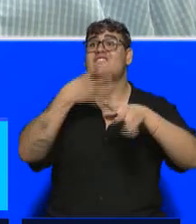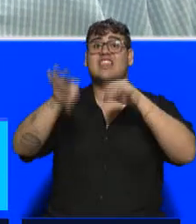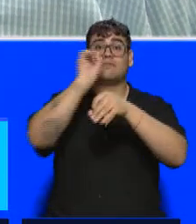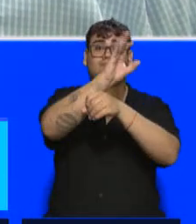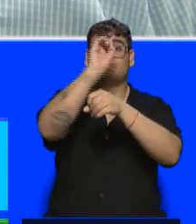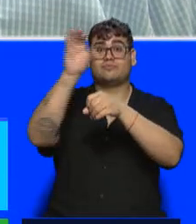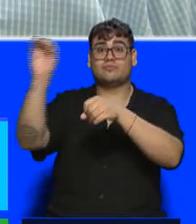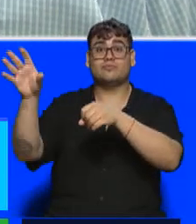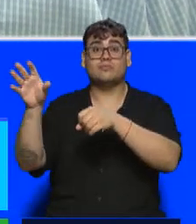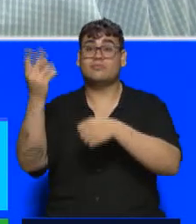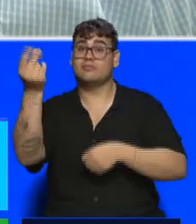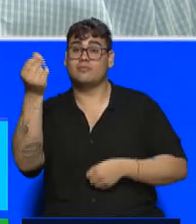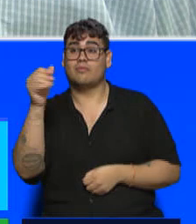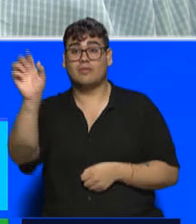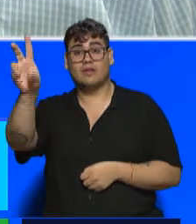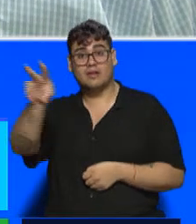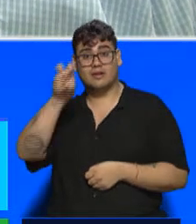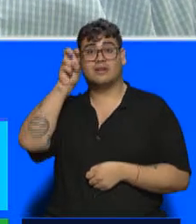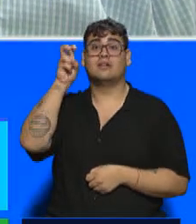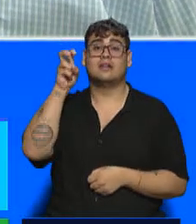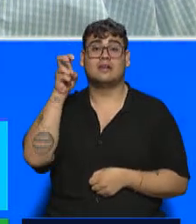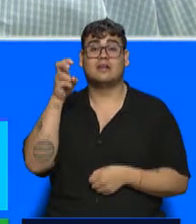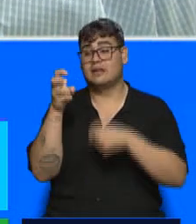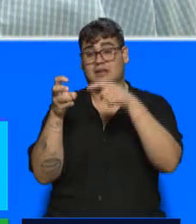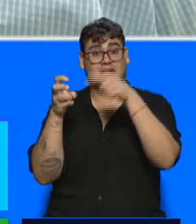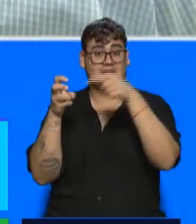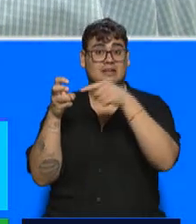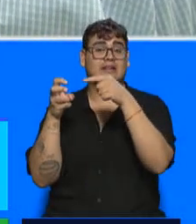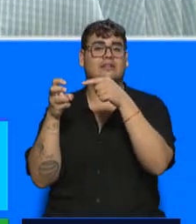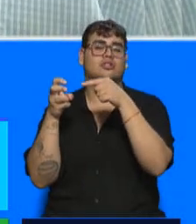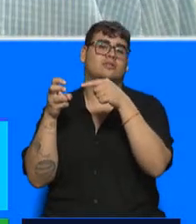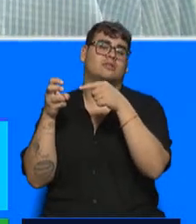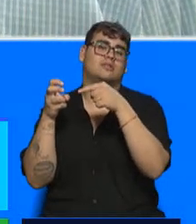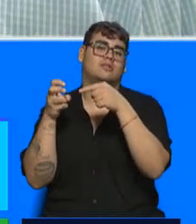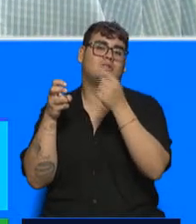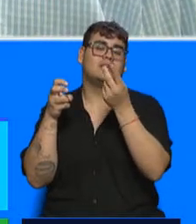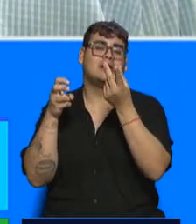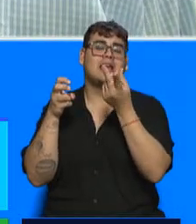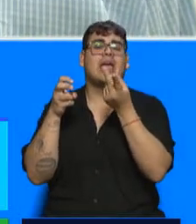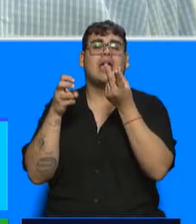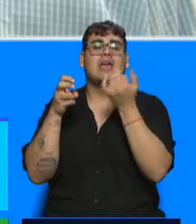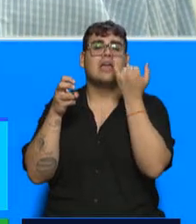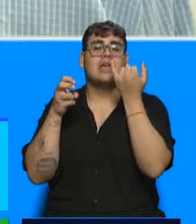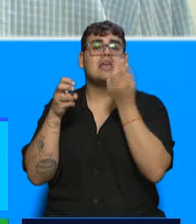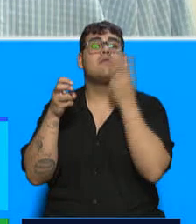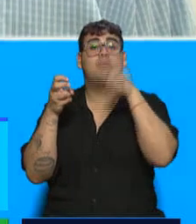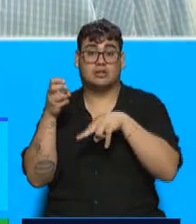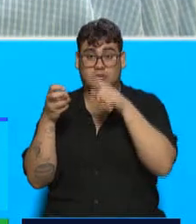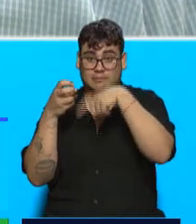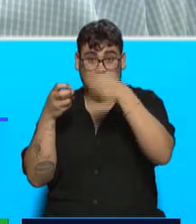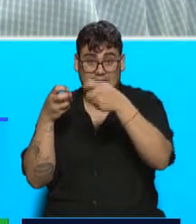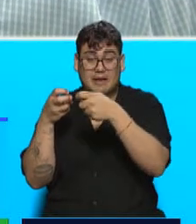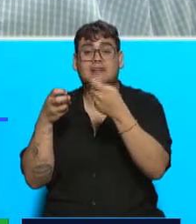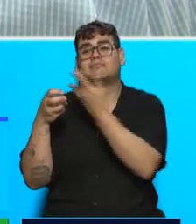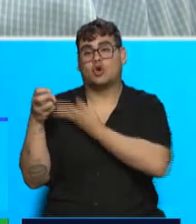importante al cual se liquidan las exportaciones, pero al aplicar